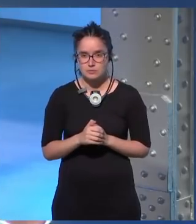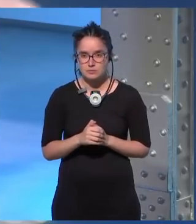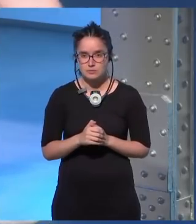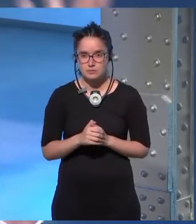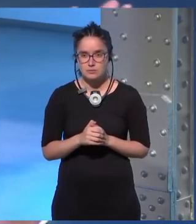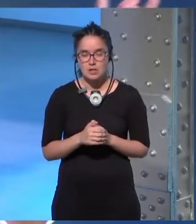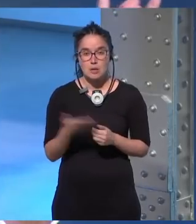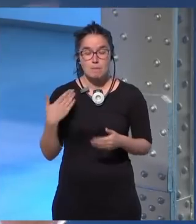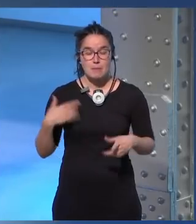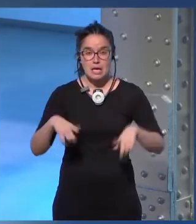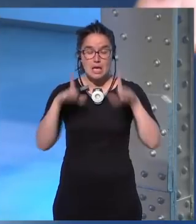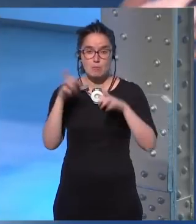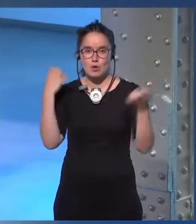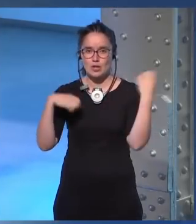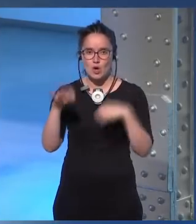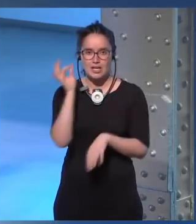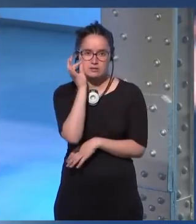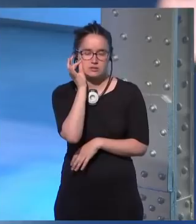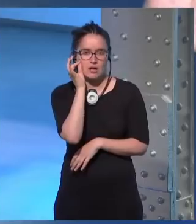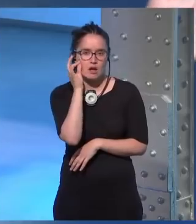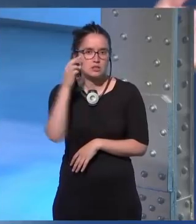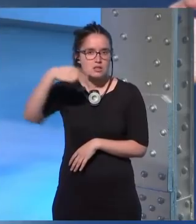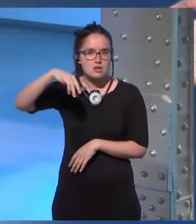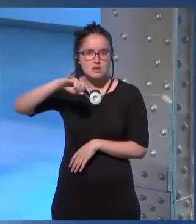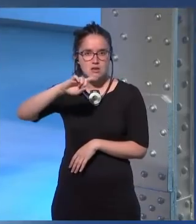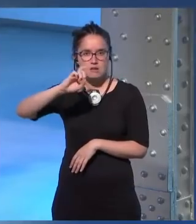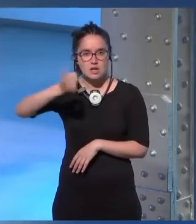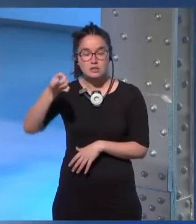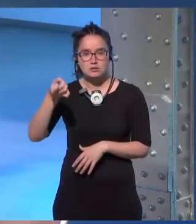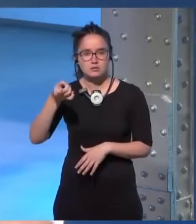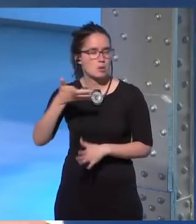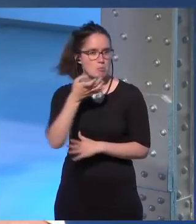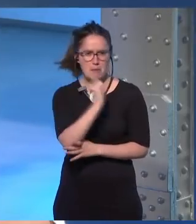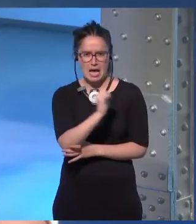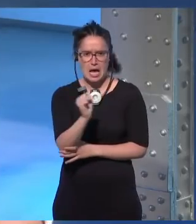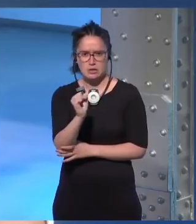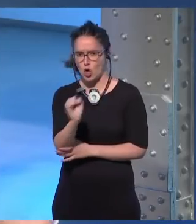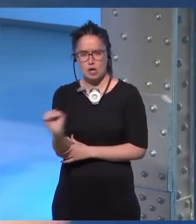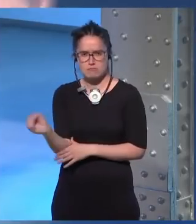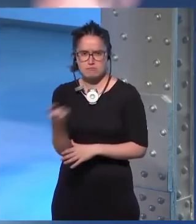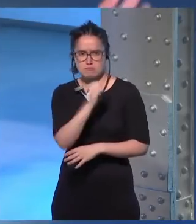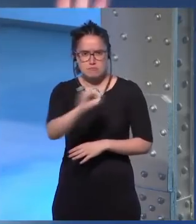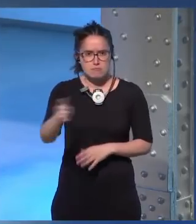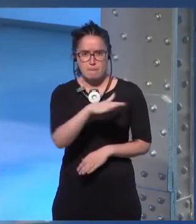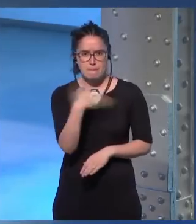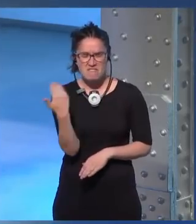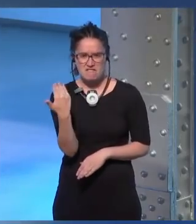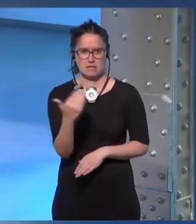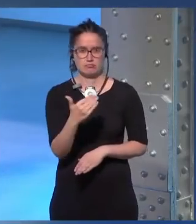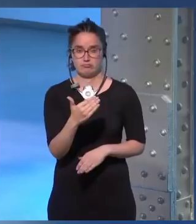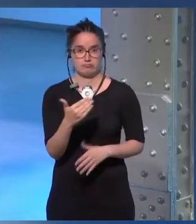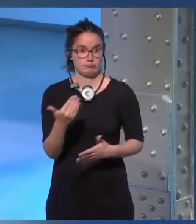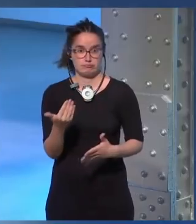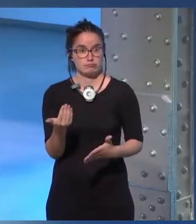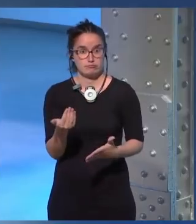Nix, mi prota pues es una verdadera matona va por ahí cargándose a la peña les corta la cabeza y no tiene ningún